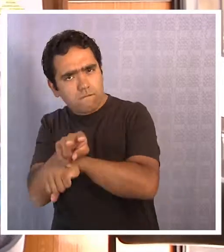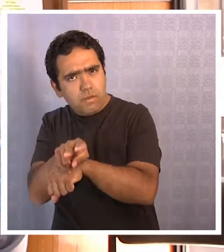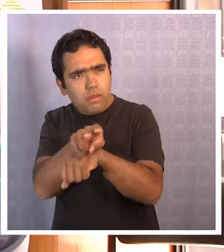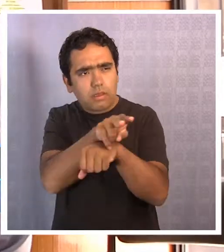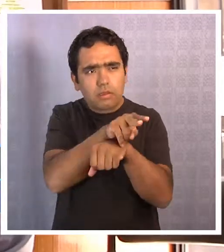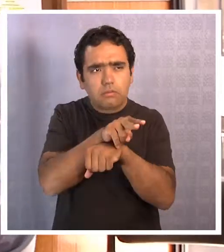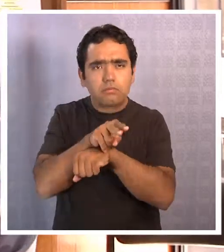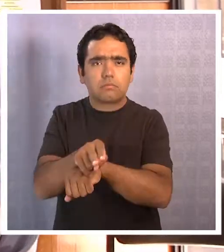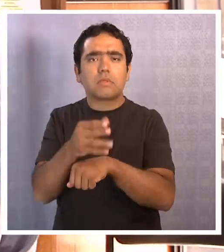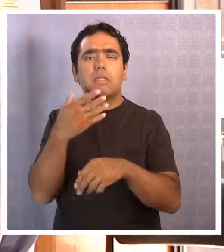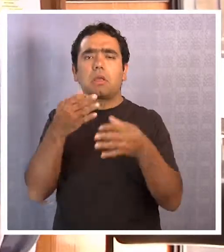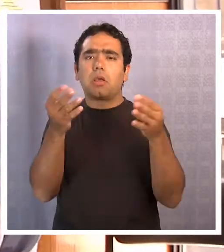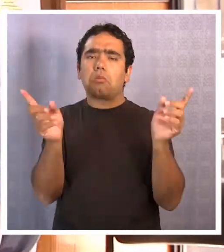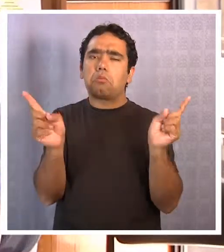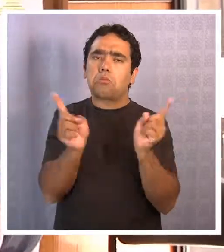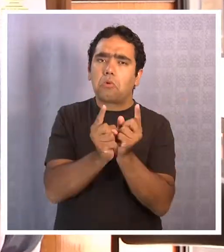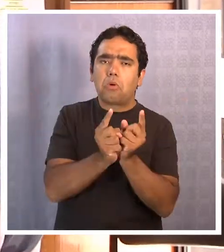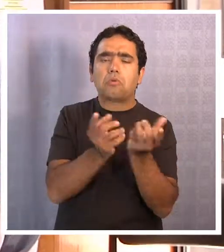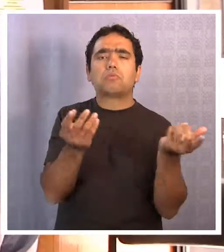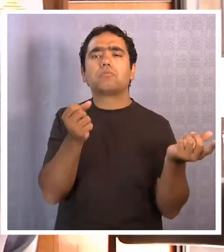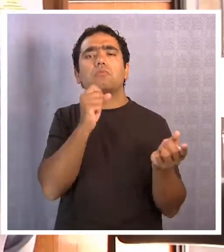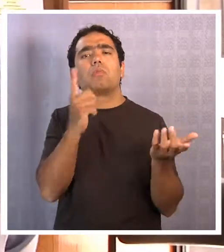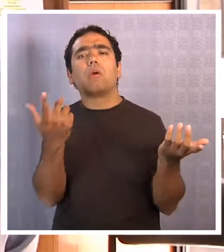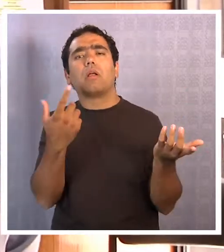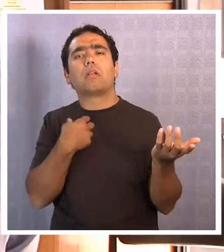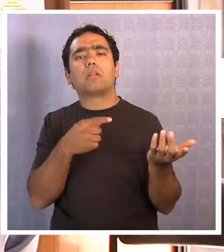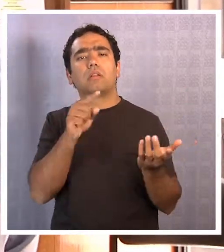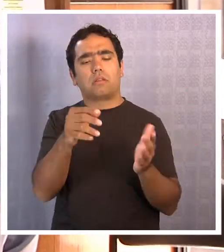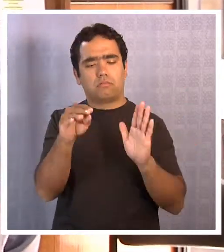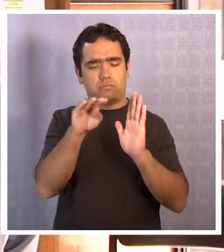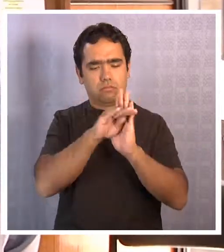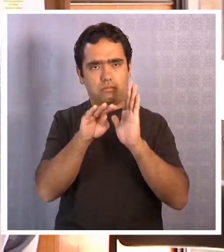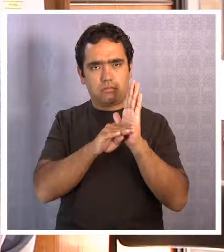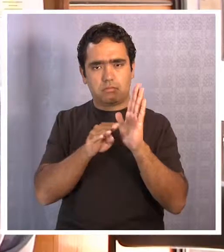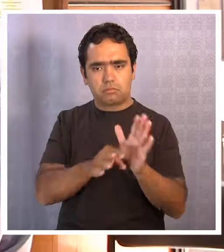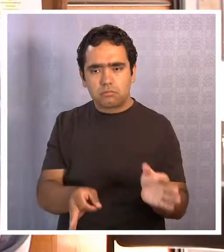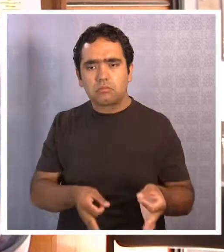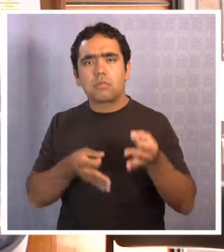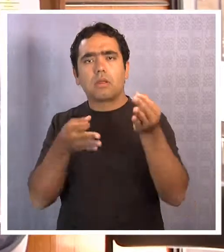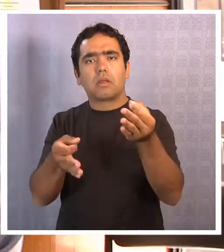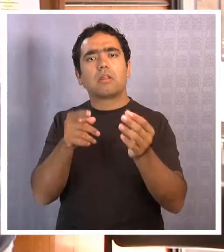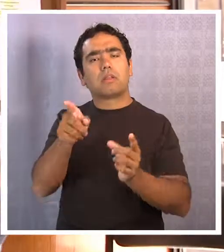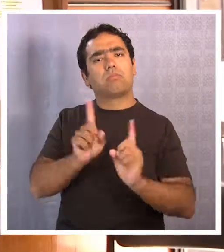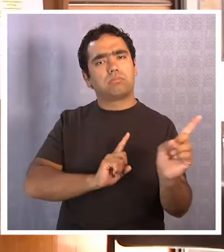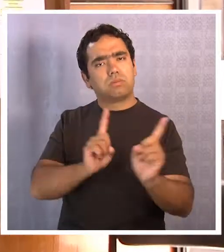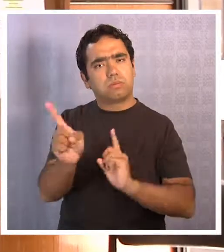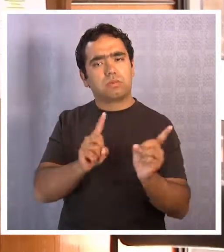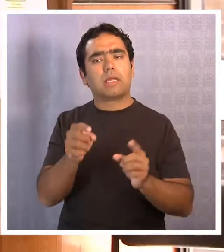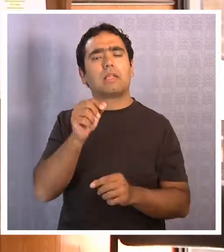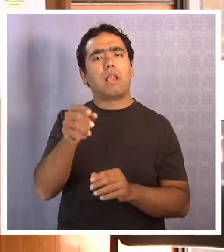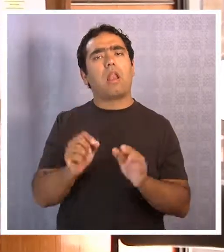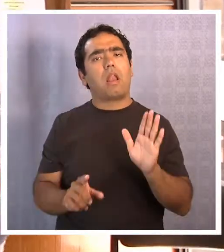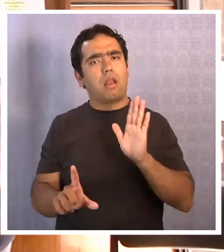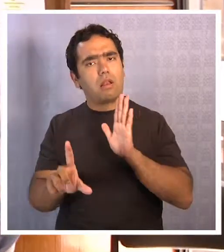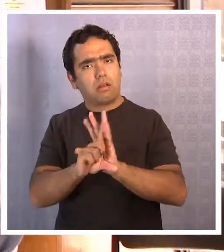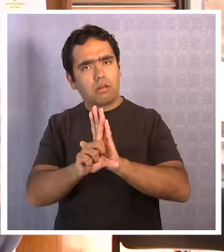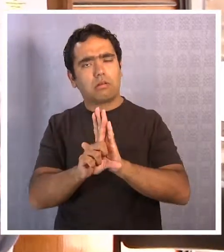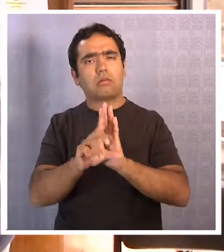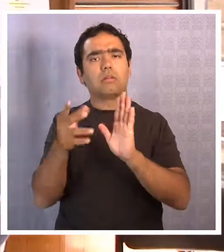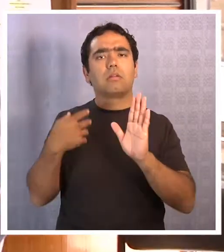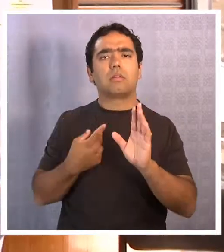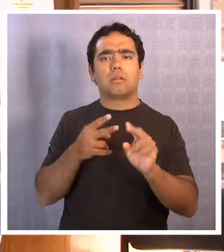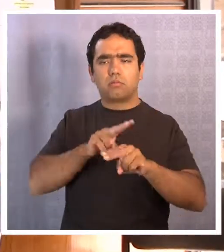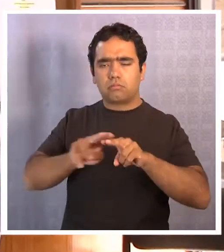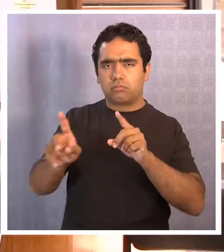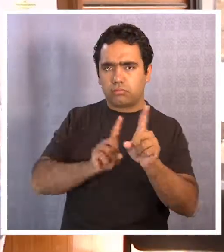funcionó la comisión fiscalizadora, tomó las conclusiones y la conclusión efectivamente fue poner los antecedentes frente al ejecutivo para que tomen las acciones legales